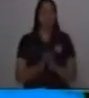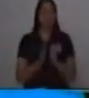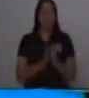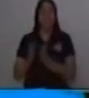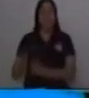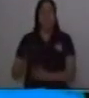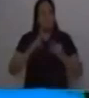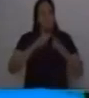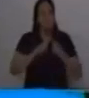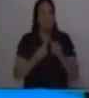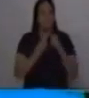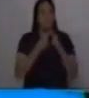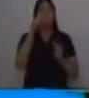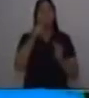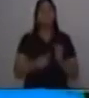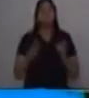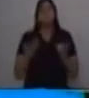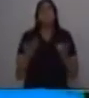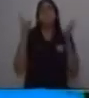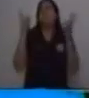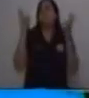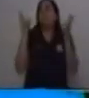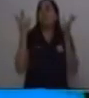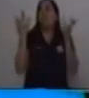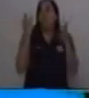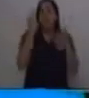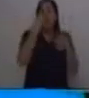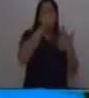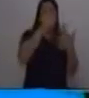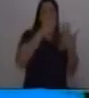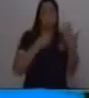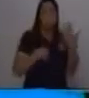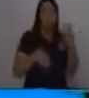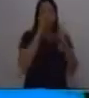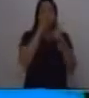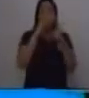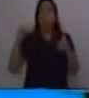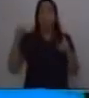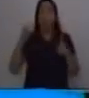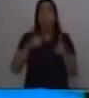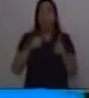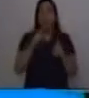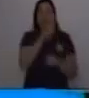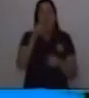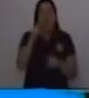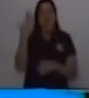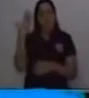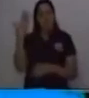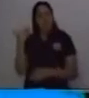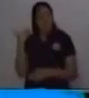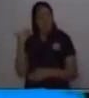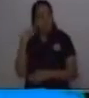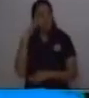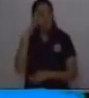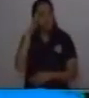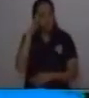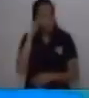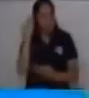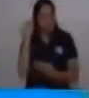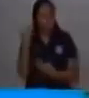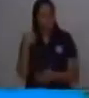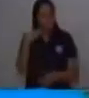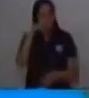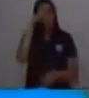a iniciar. El tema de hoy es el tipo de oraciones. La semana pasada trabajamos